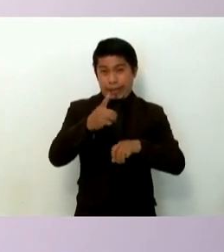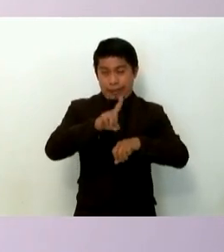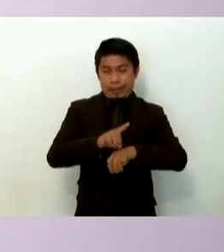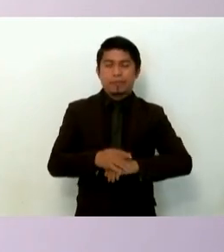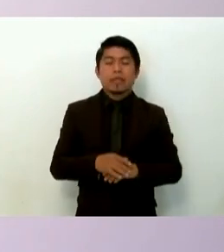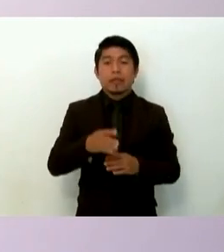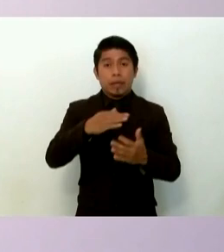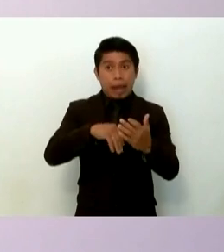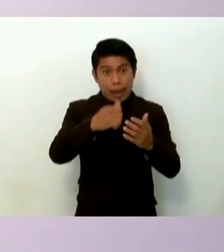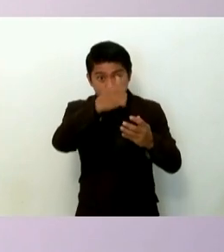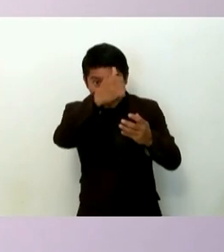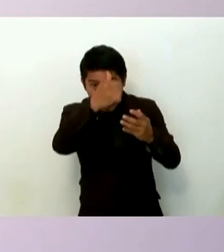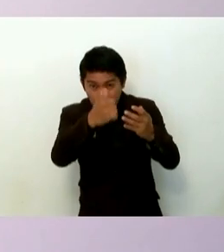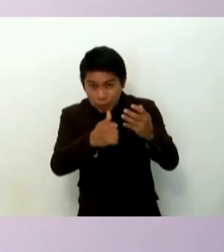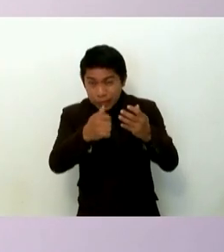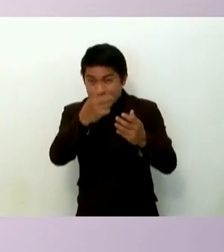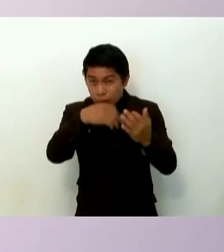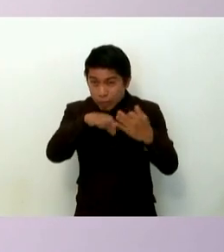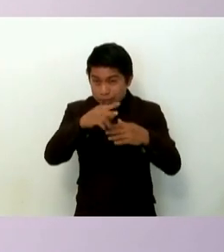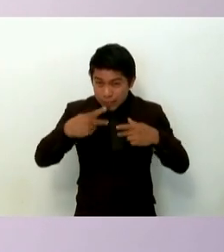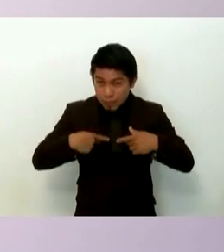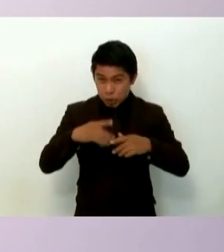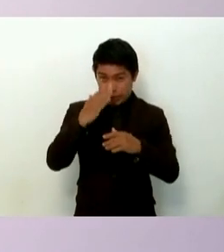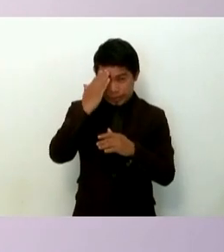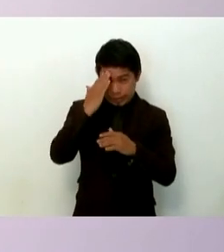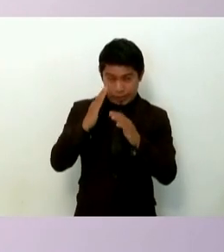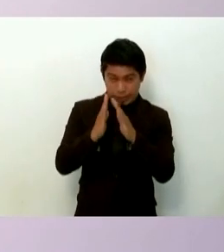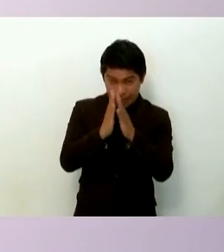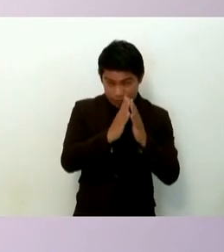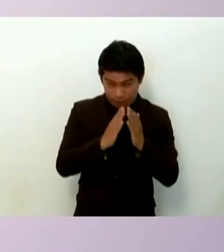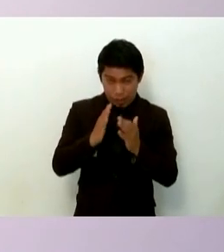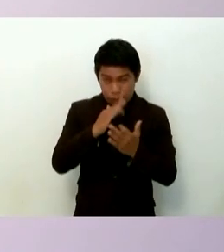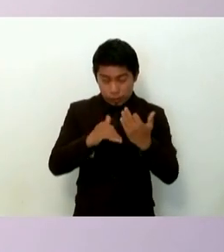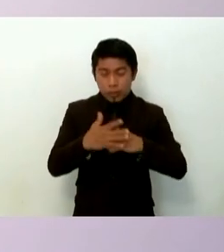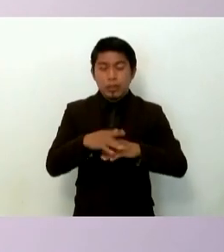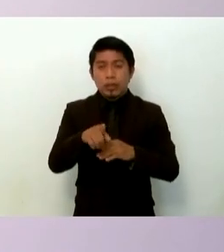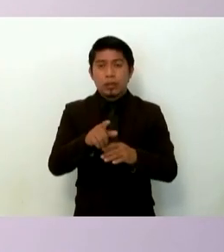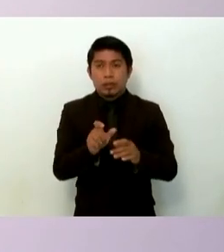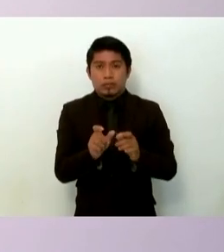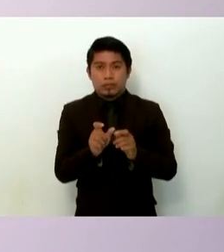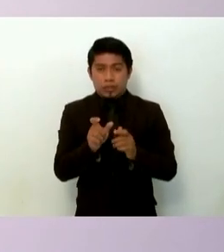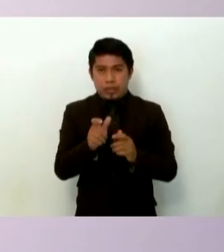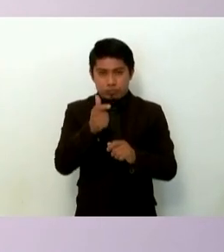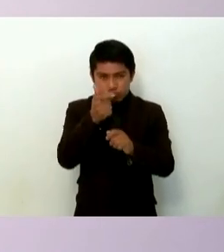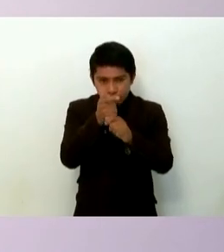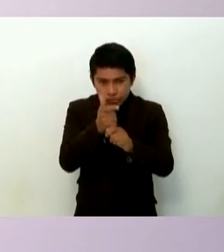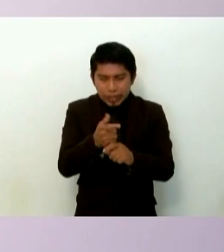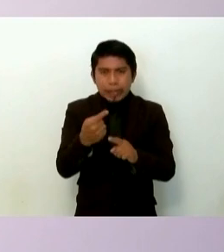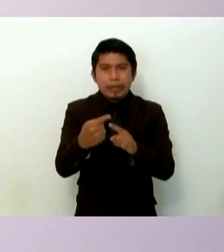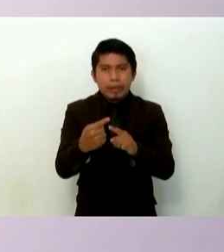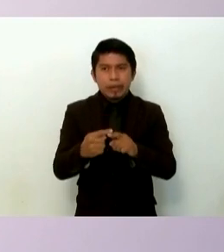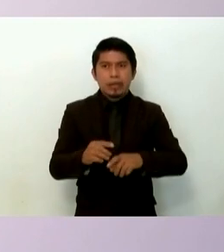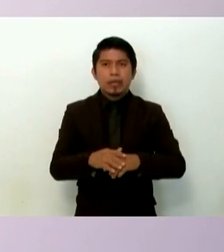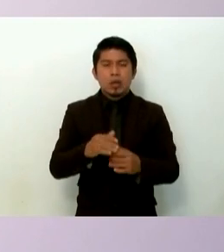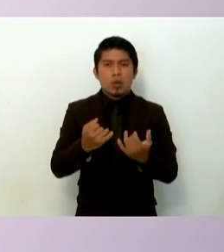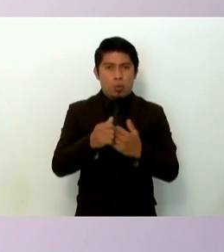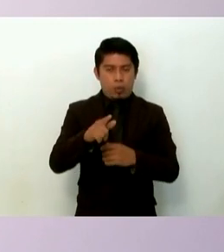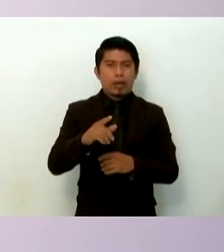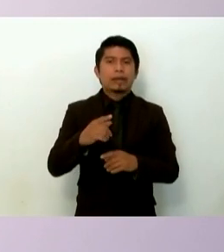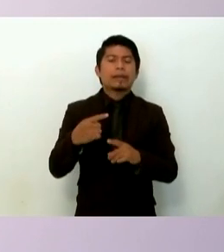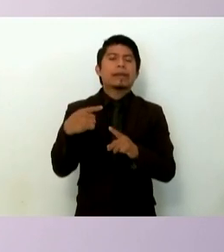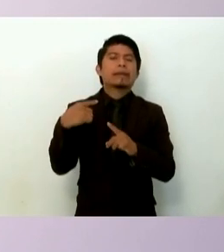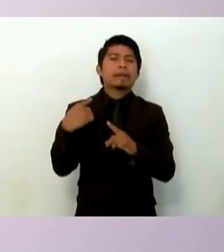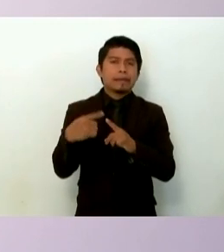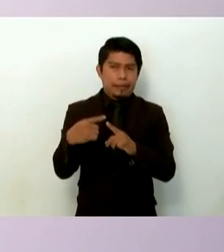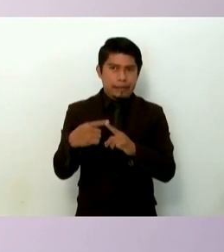cada uno de estos tenemos no solamente su identificación plena sino aparte de quién